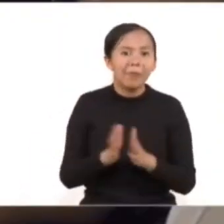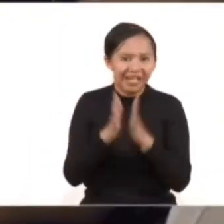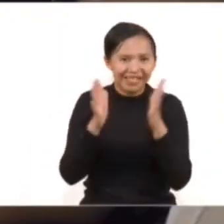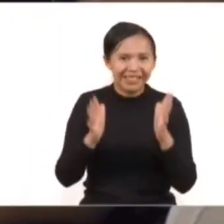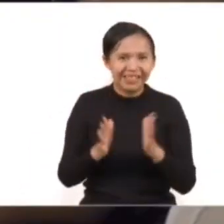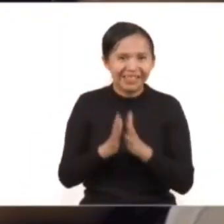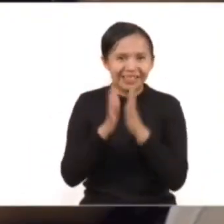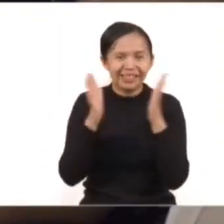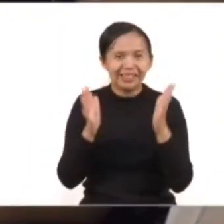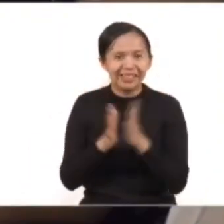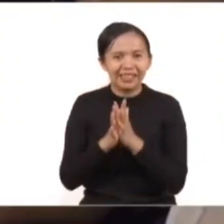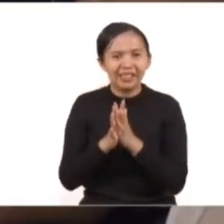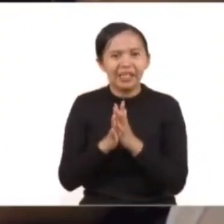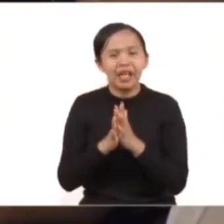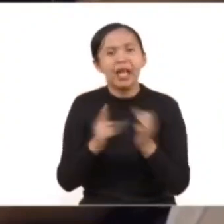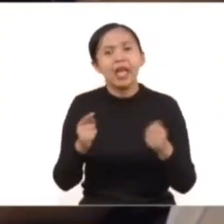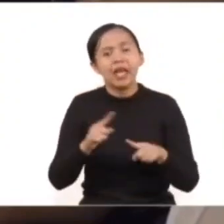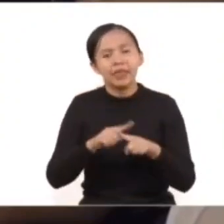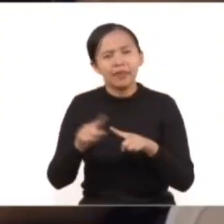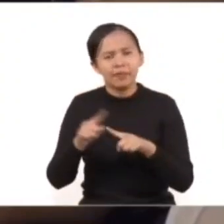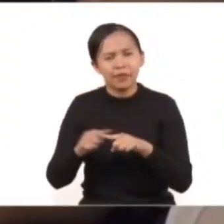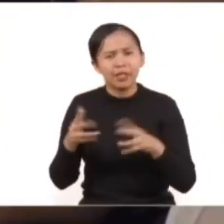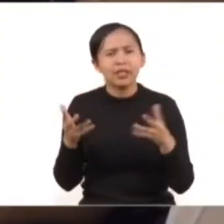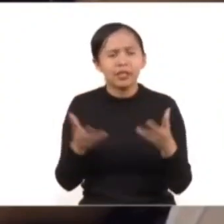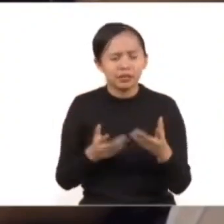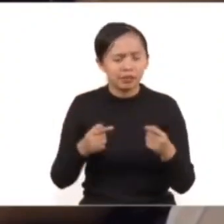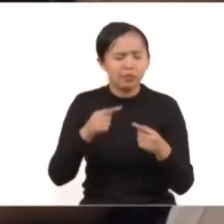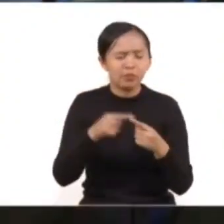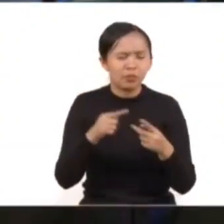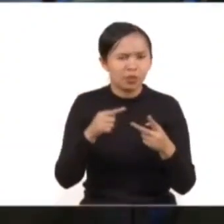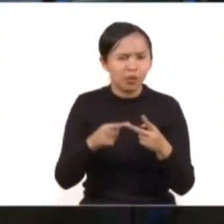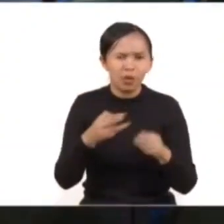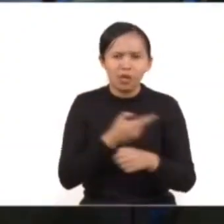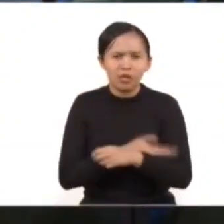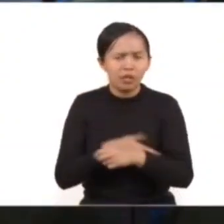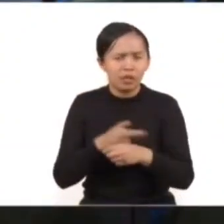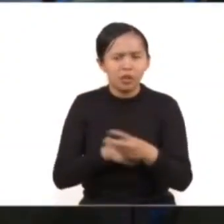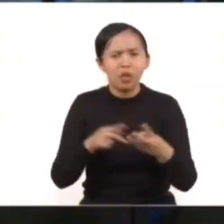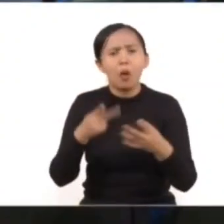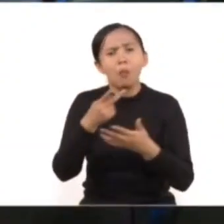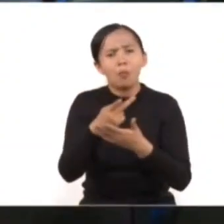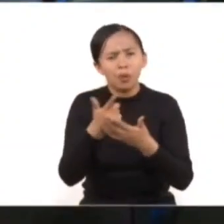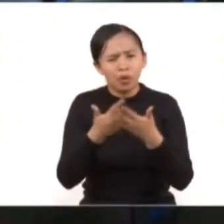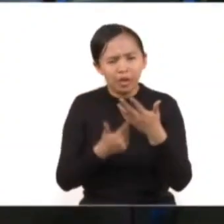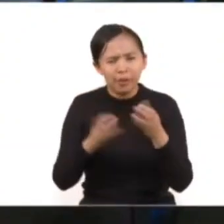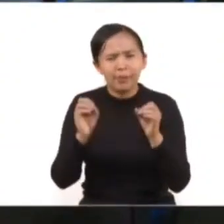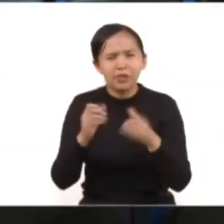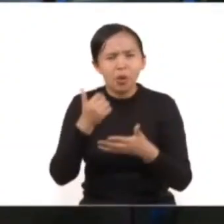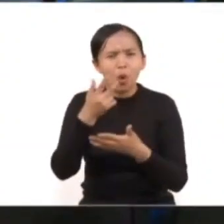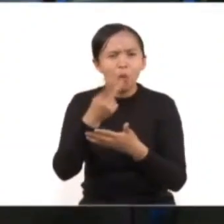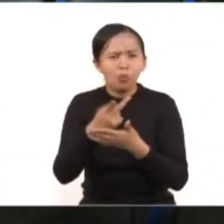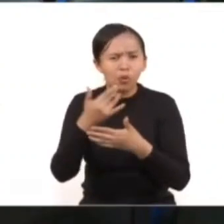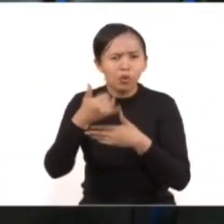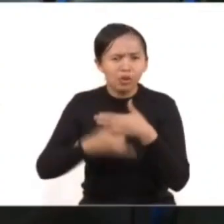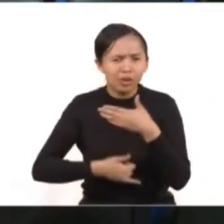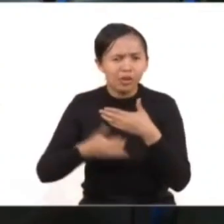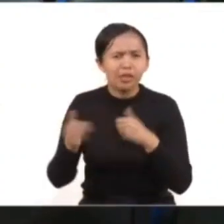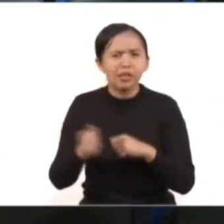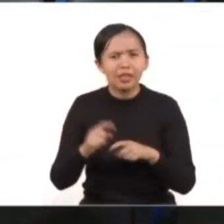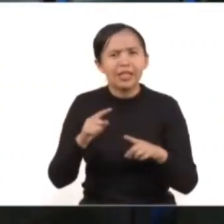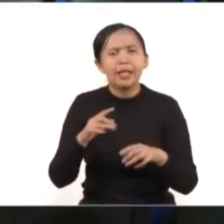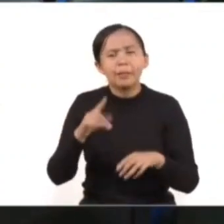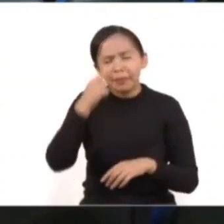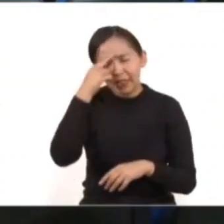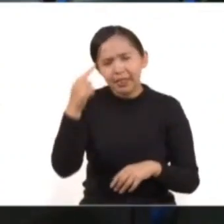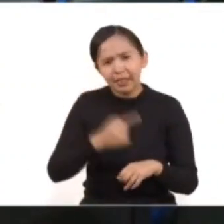activas en la creación de nuevas acciones, medidas, programas o proyectos que incidan en la esfera de